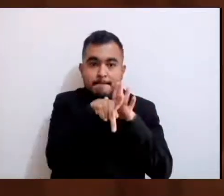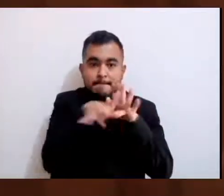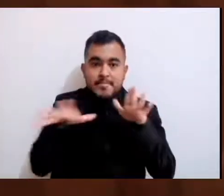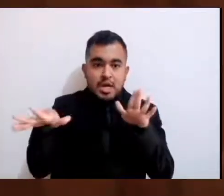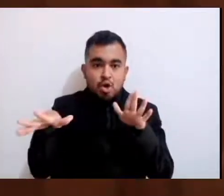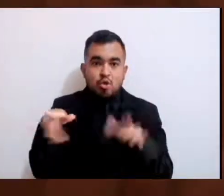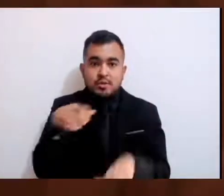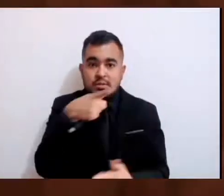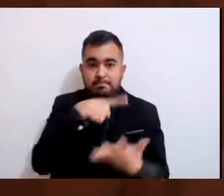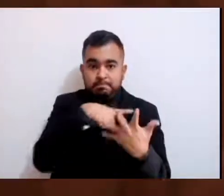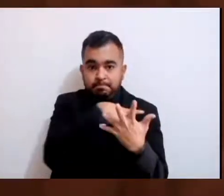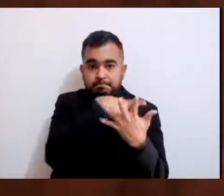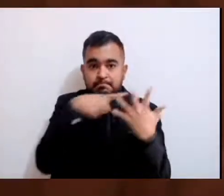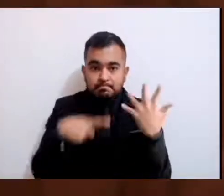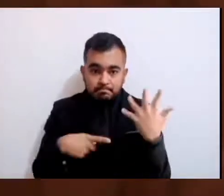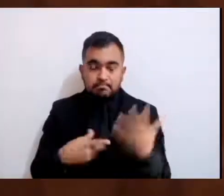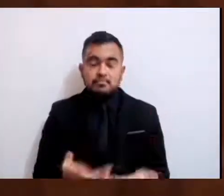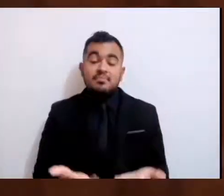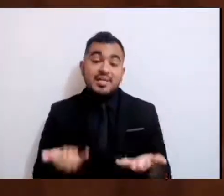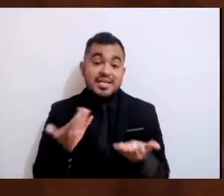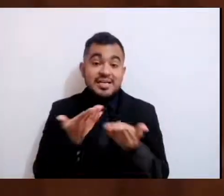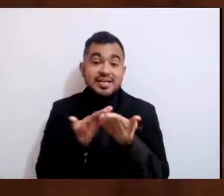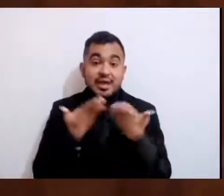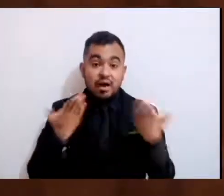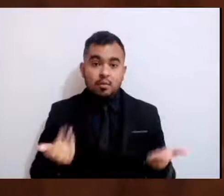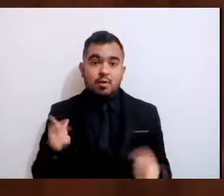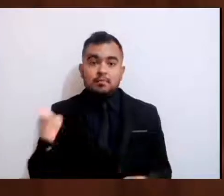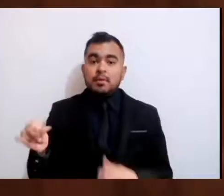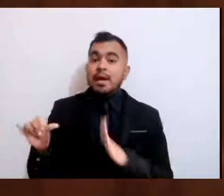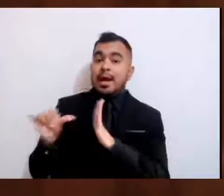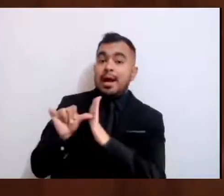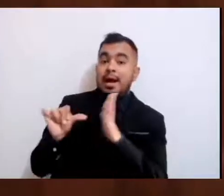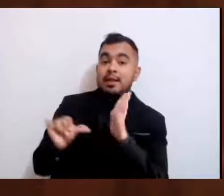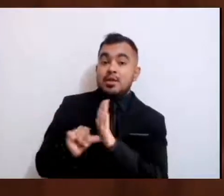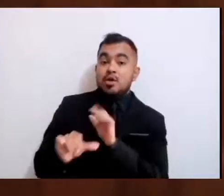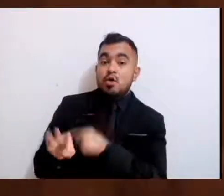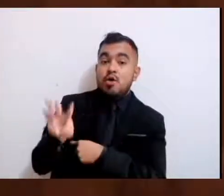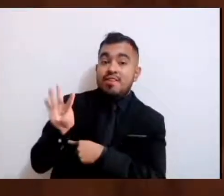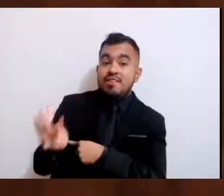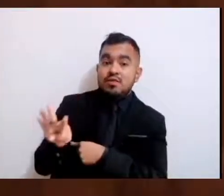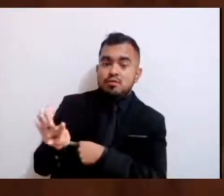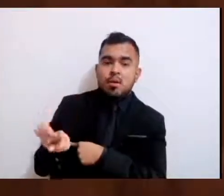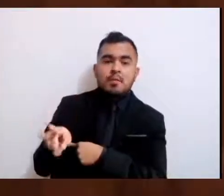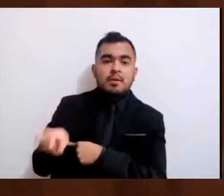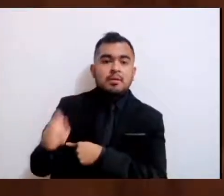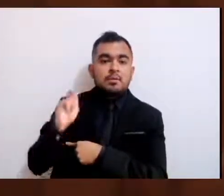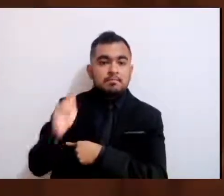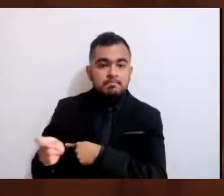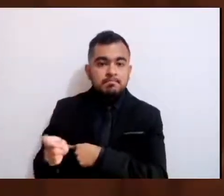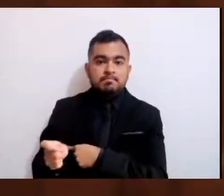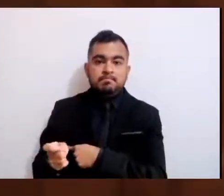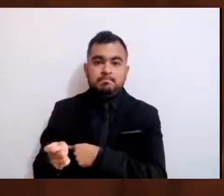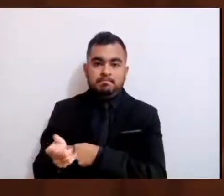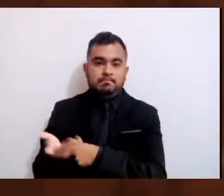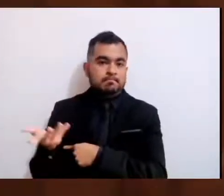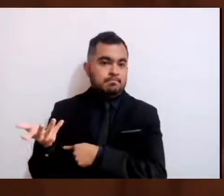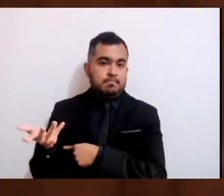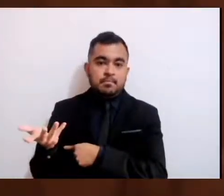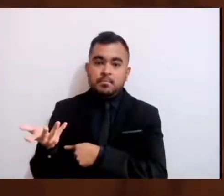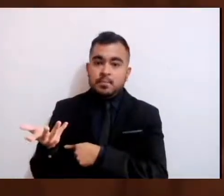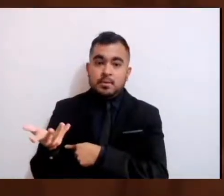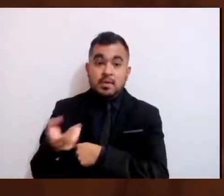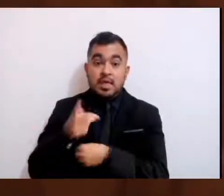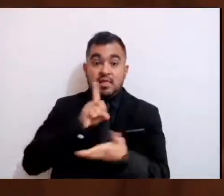como se ha manifestado el artículo 19 es una organización independiente de derechos humanos